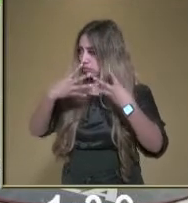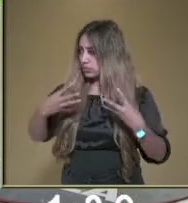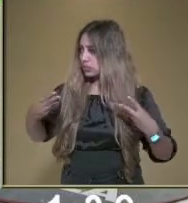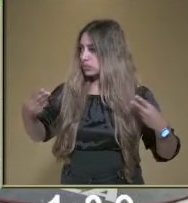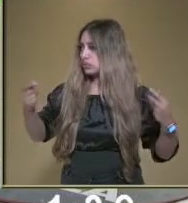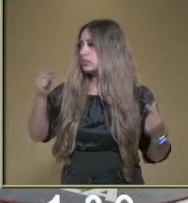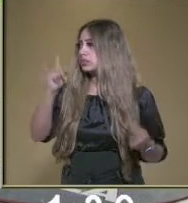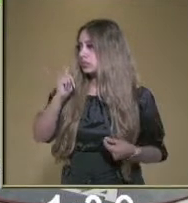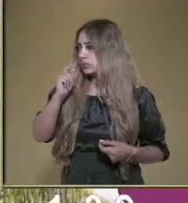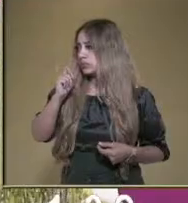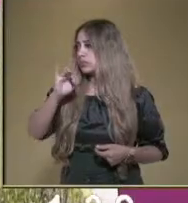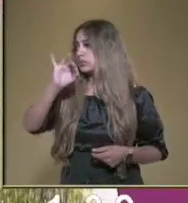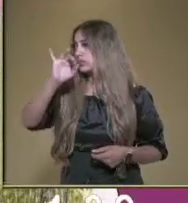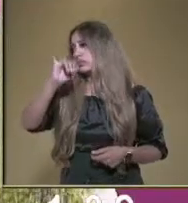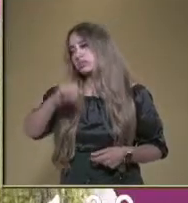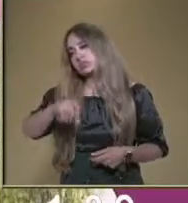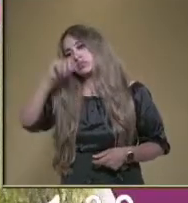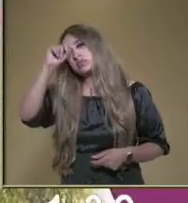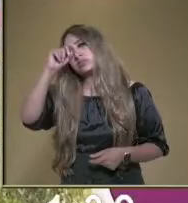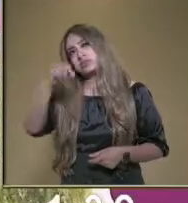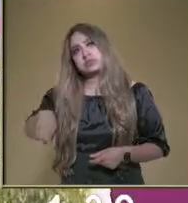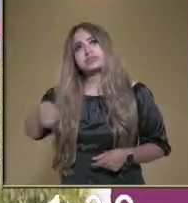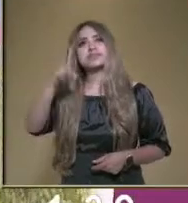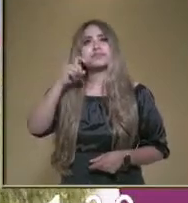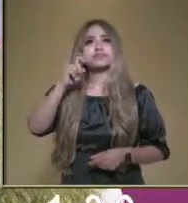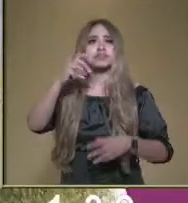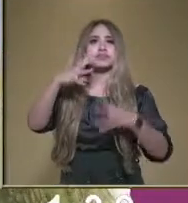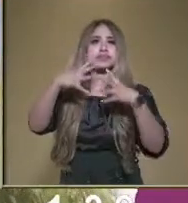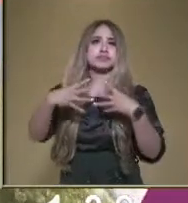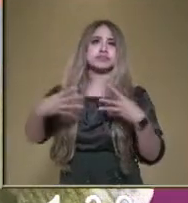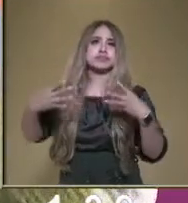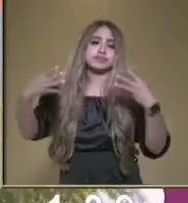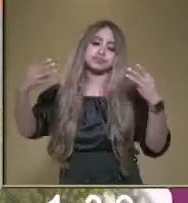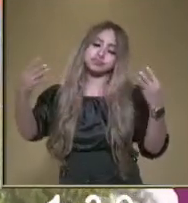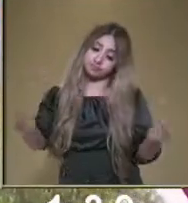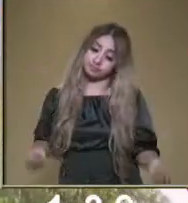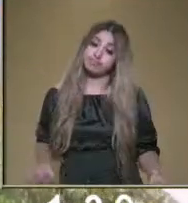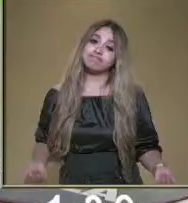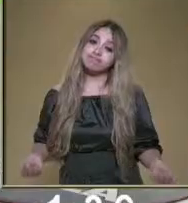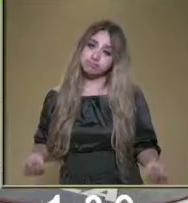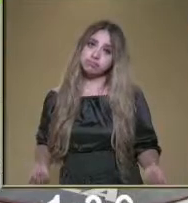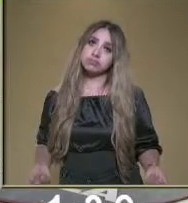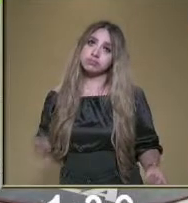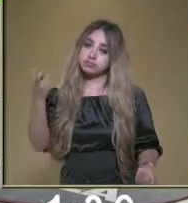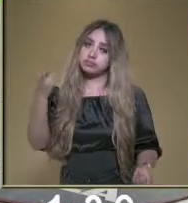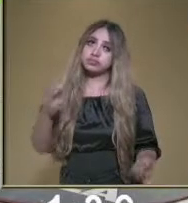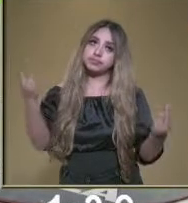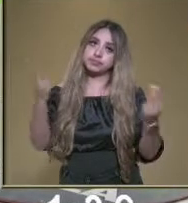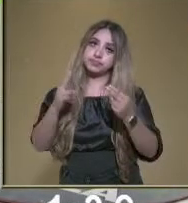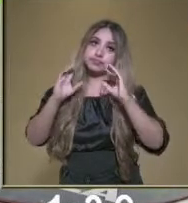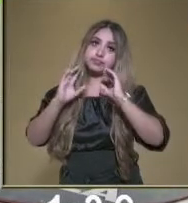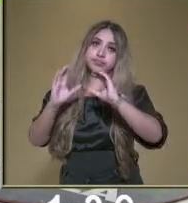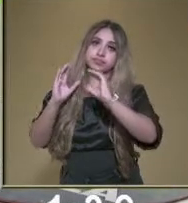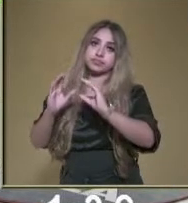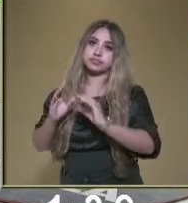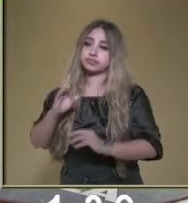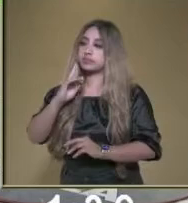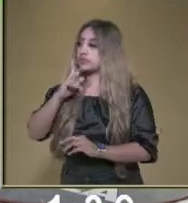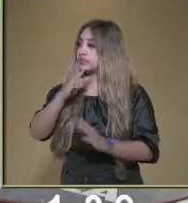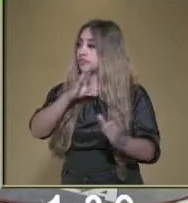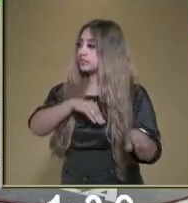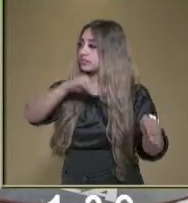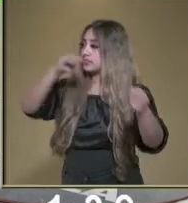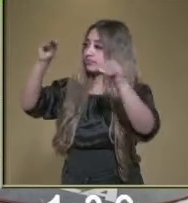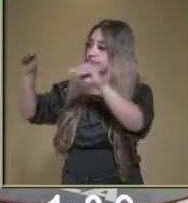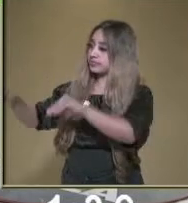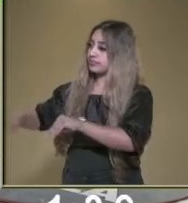acabando, princesa? Sí, aquí también se está acabando, por eso cuidamos el agua. ¿Y no crees que es mejor que te vayas a mi país, donde no